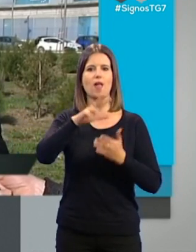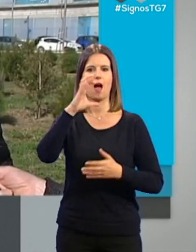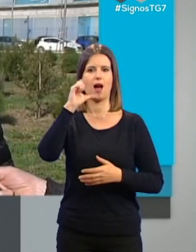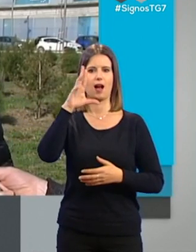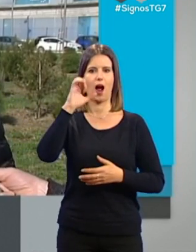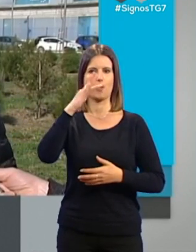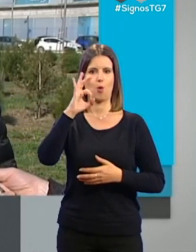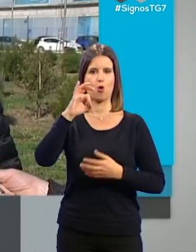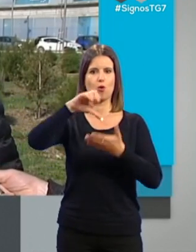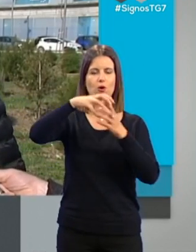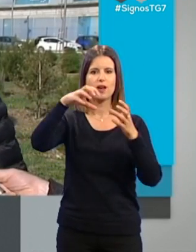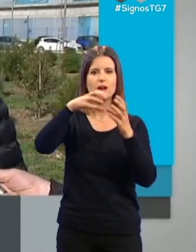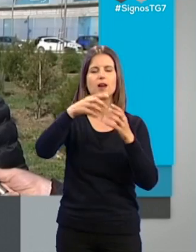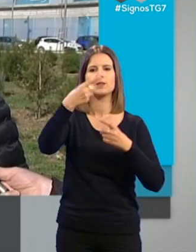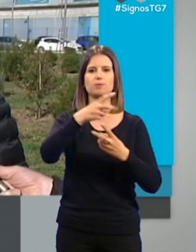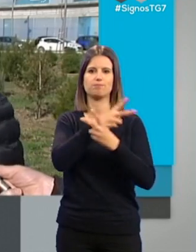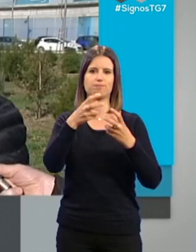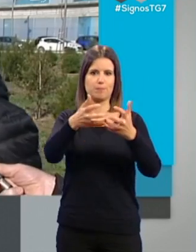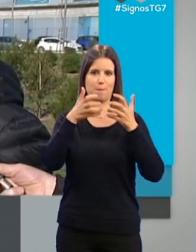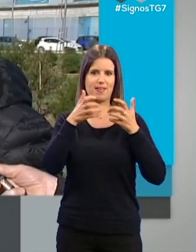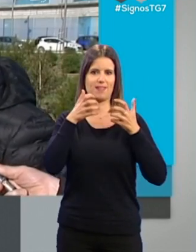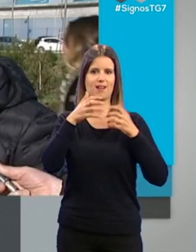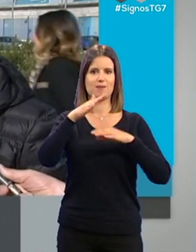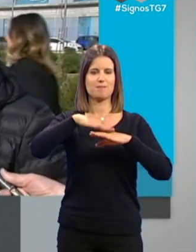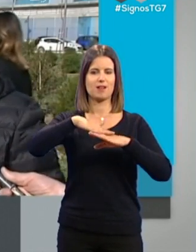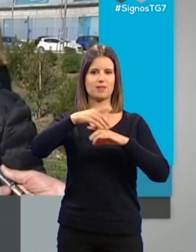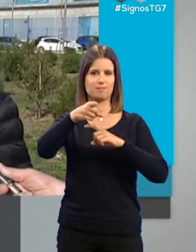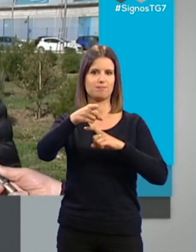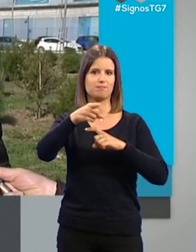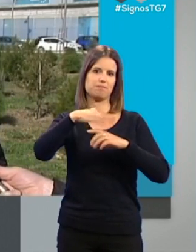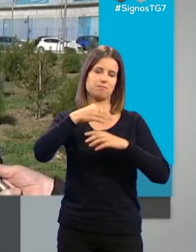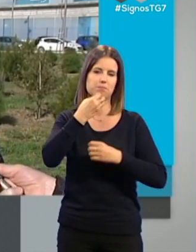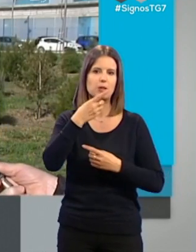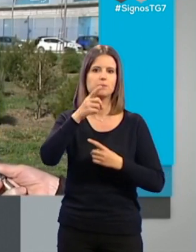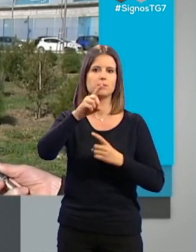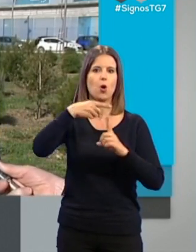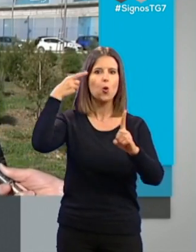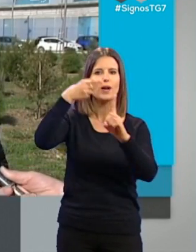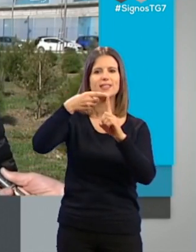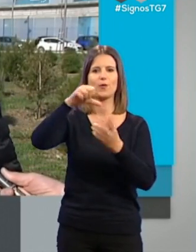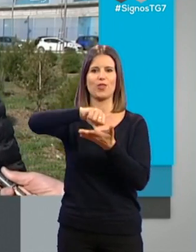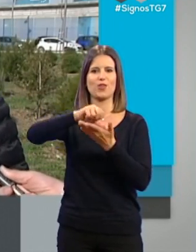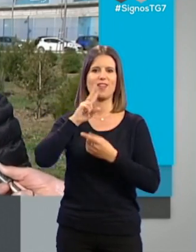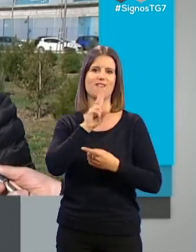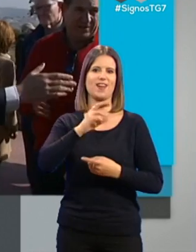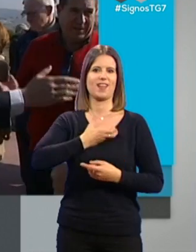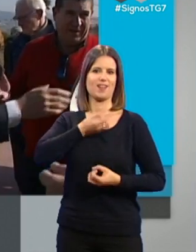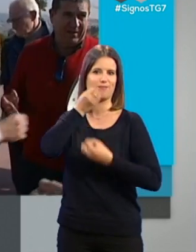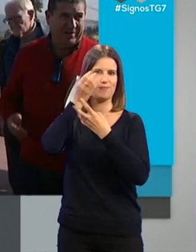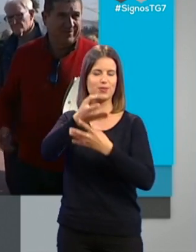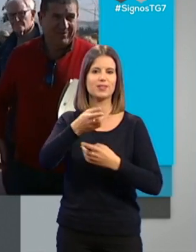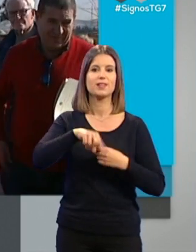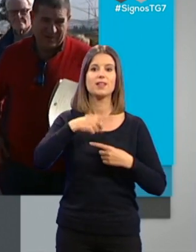pues esperemos que también salga a beneficiar en el sentido de esa idea de ciudad verde que el alcalde estaba transmitiendo.